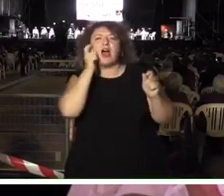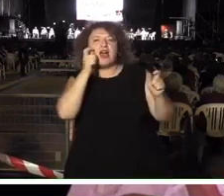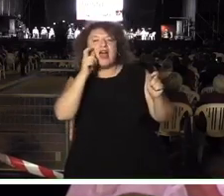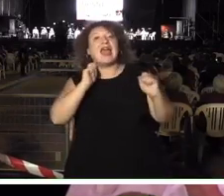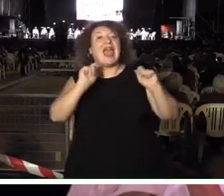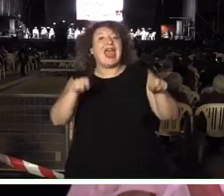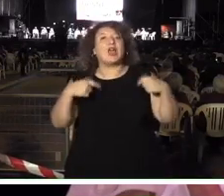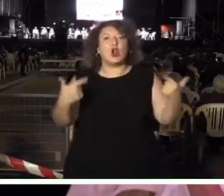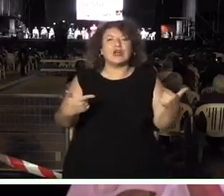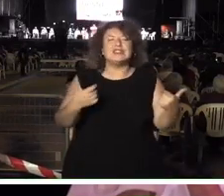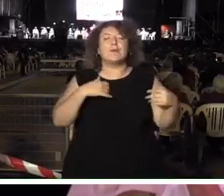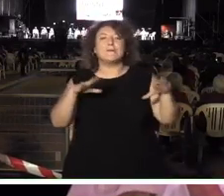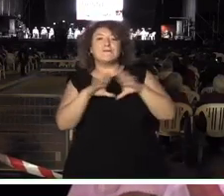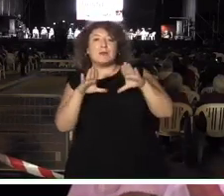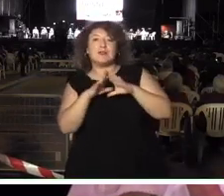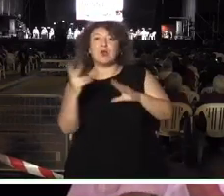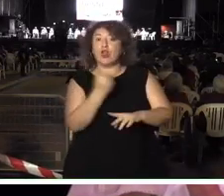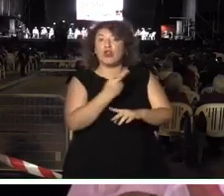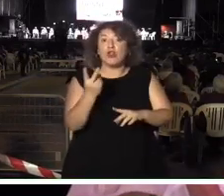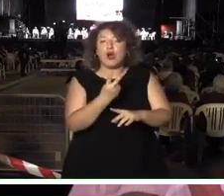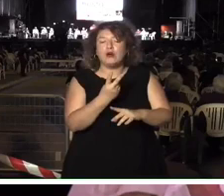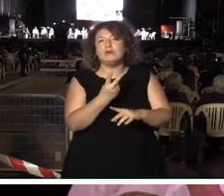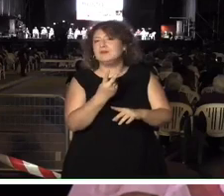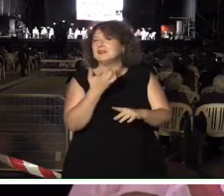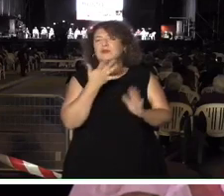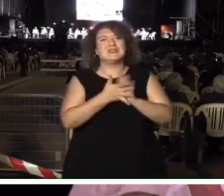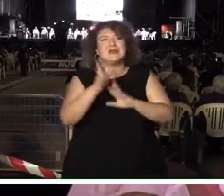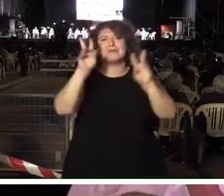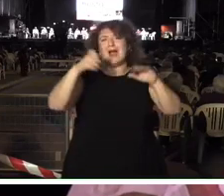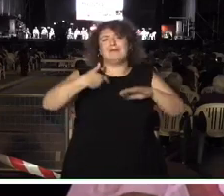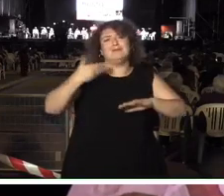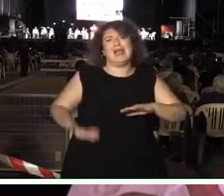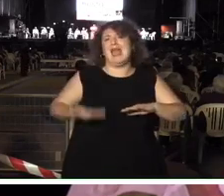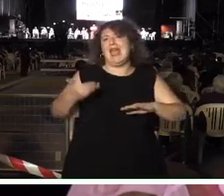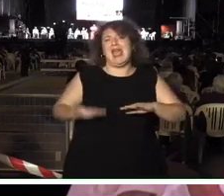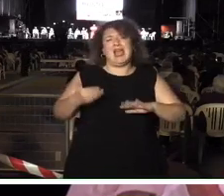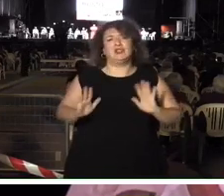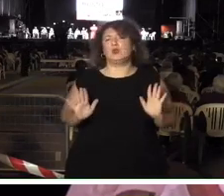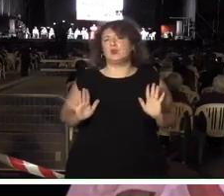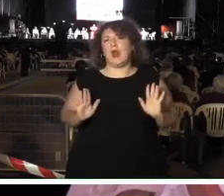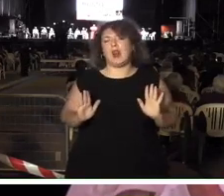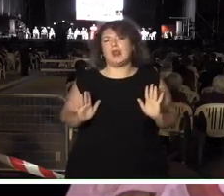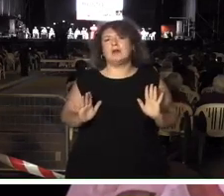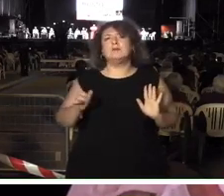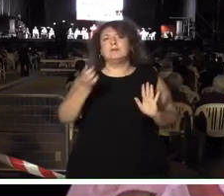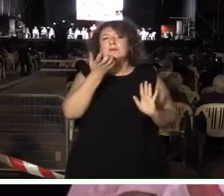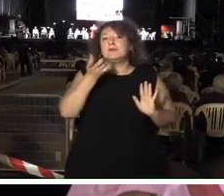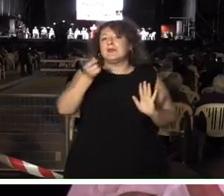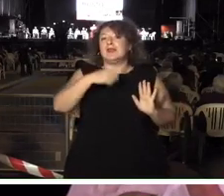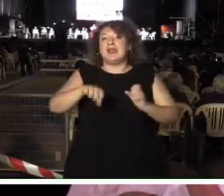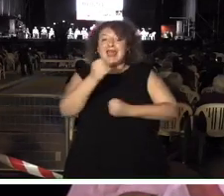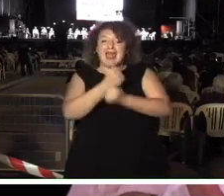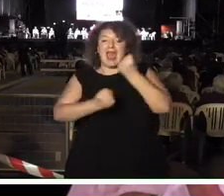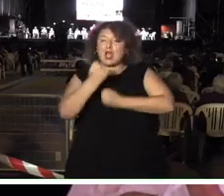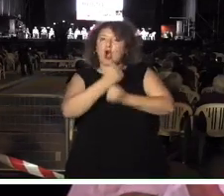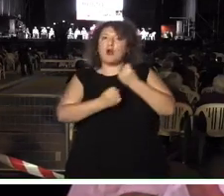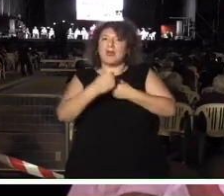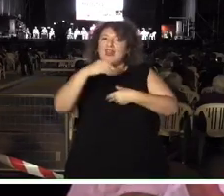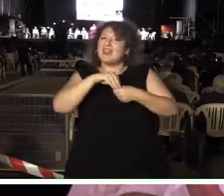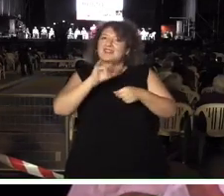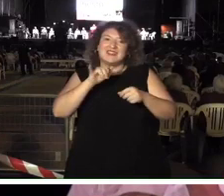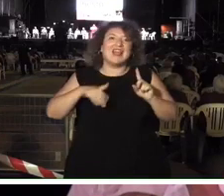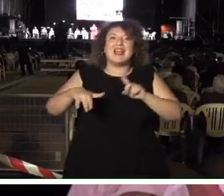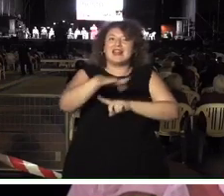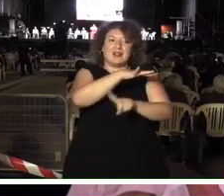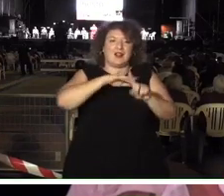ecologismo y el feminismo son cuestiones estructurales, que la economía está inscrita en un medio natural que es